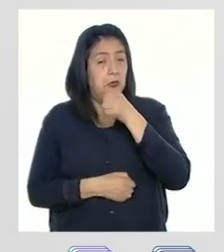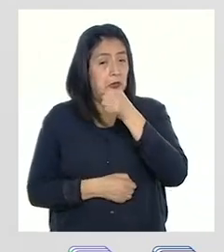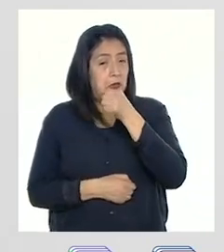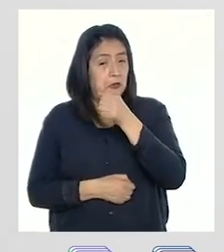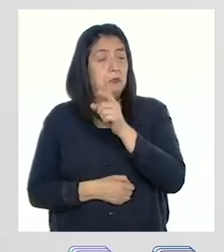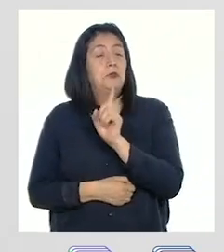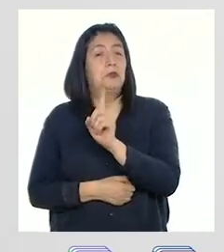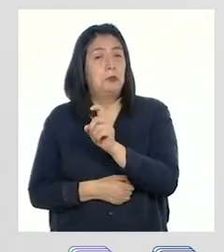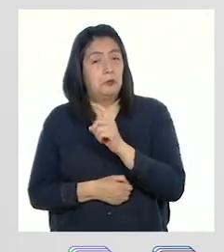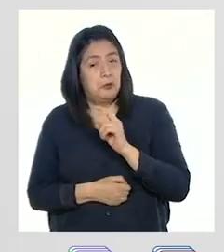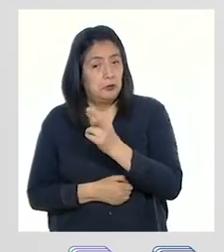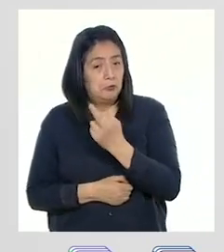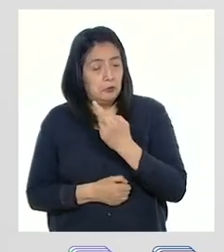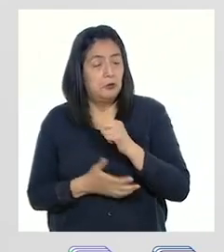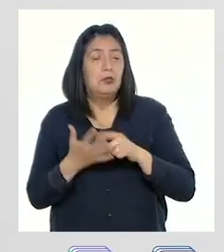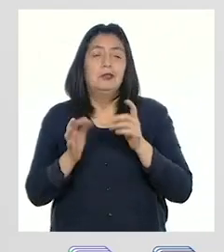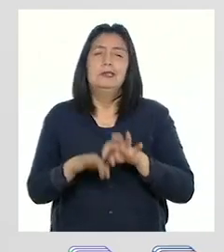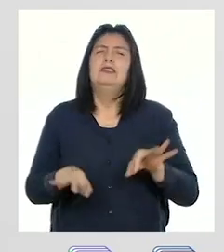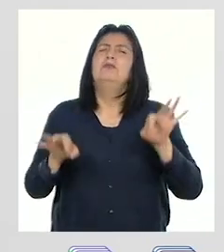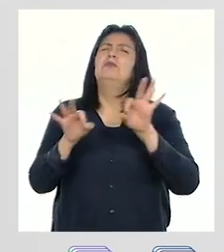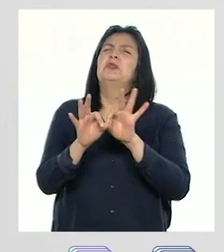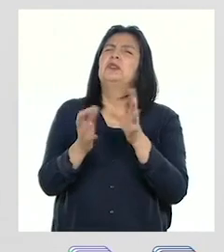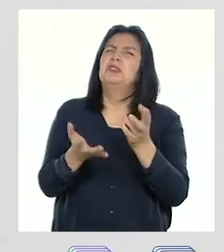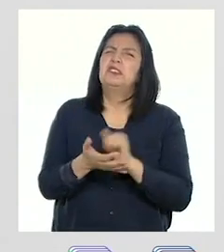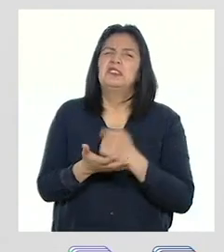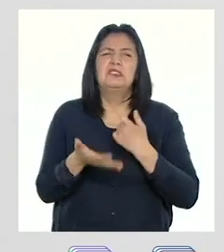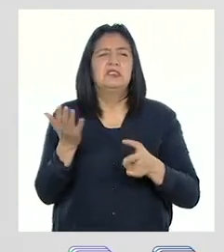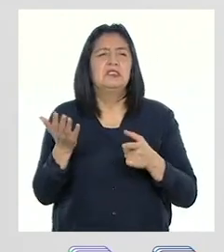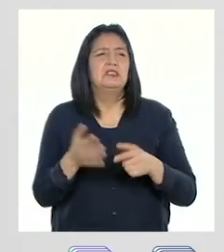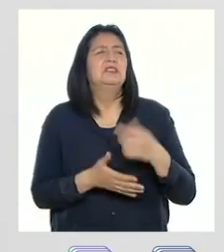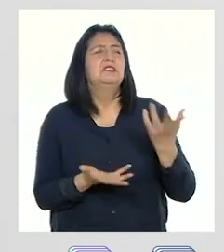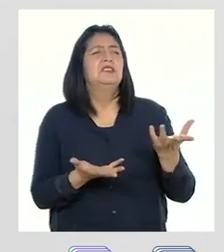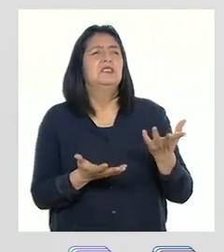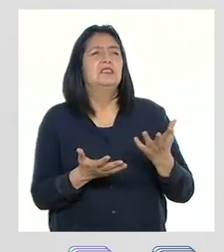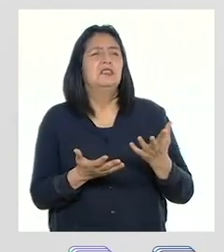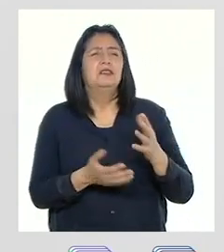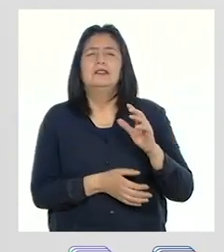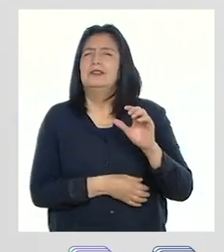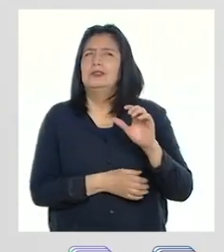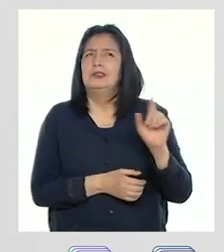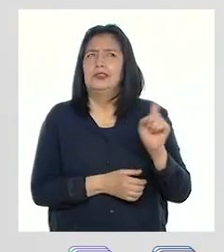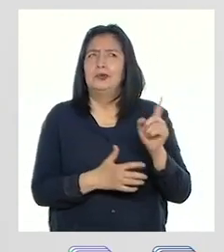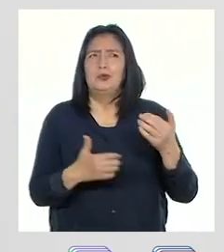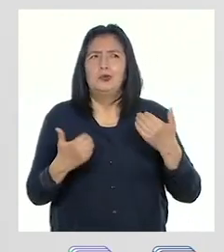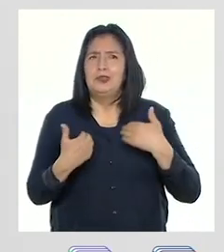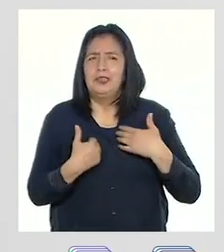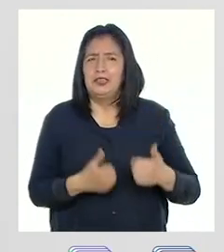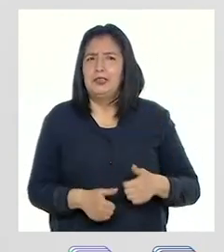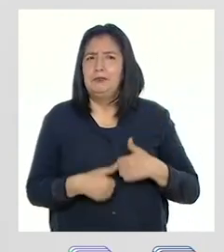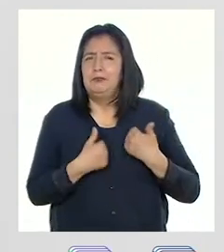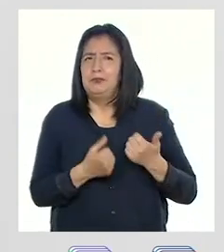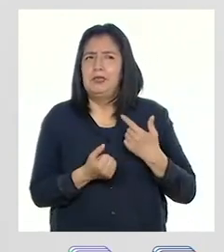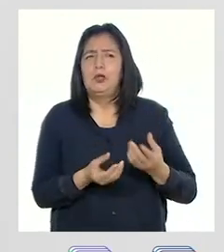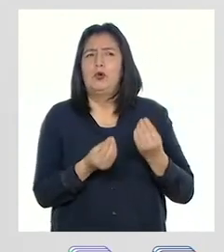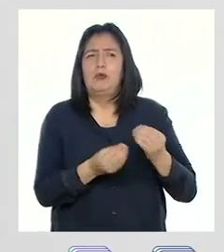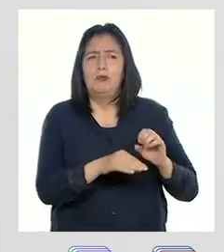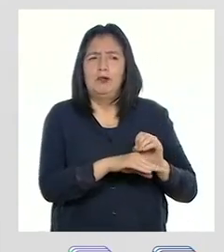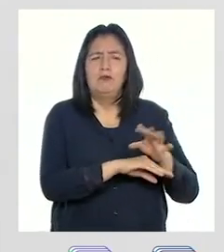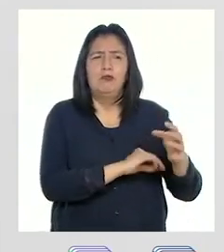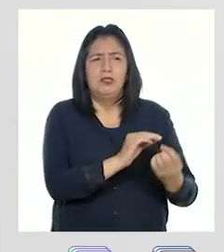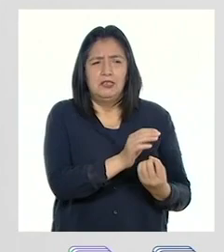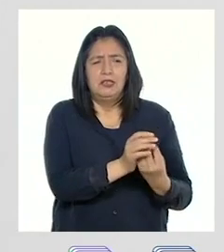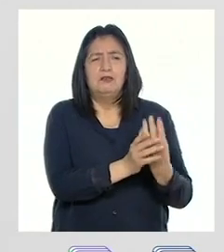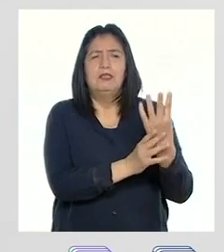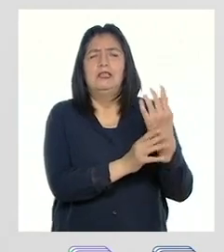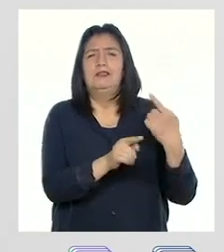entrevista, hablemos de la importancia de los componentes abióticos en el desarrollo de las plantas en